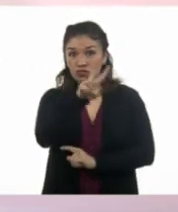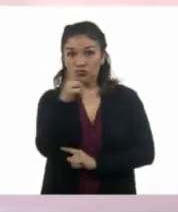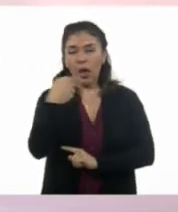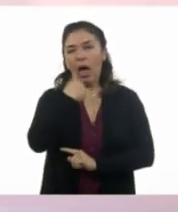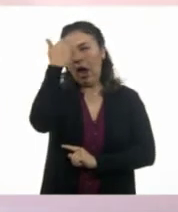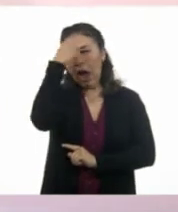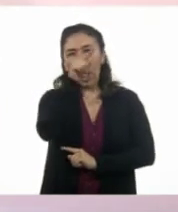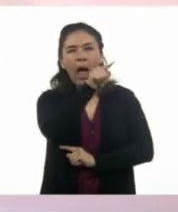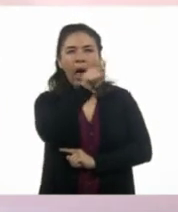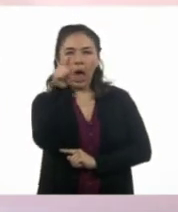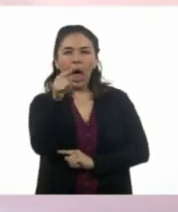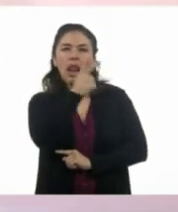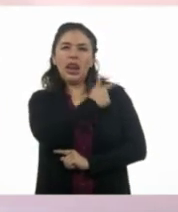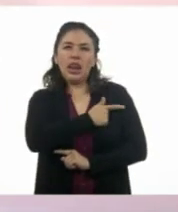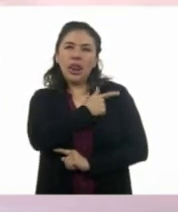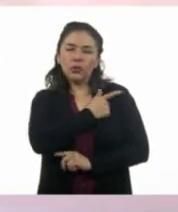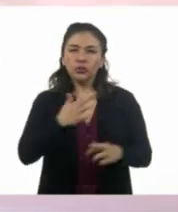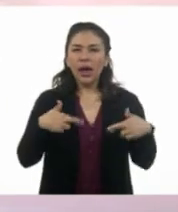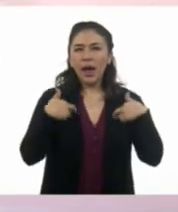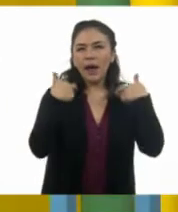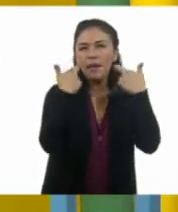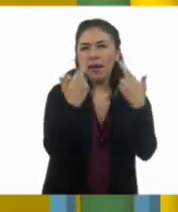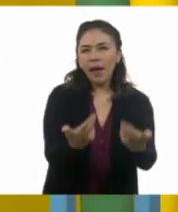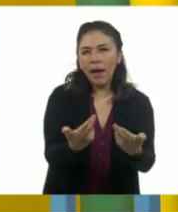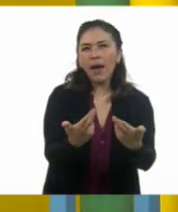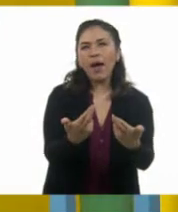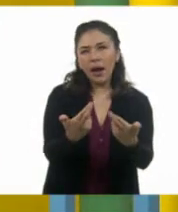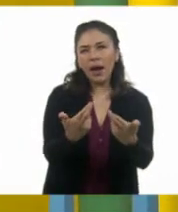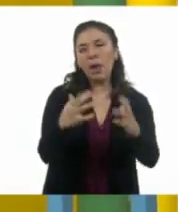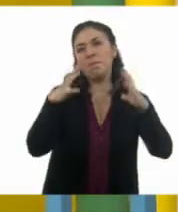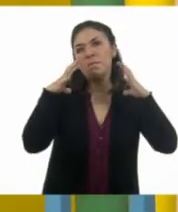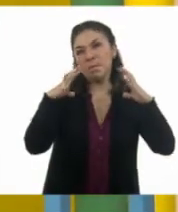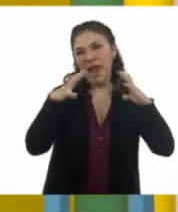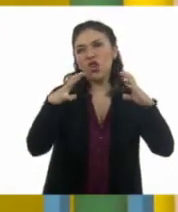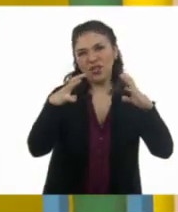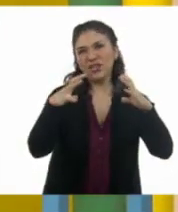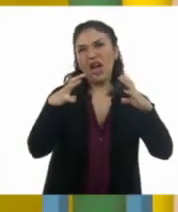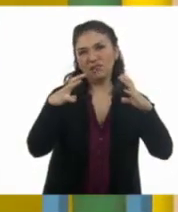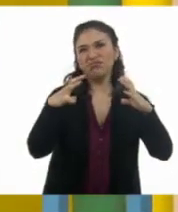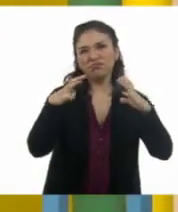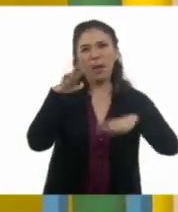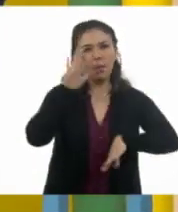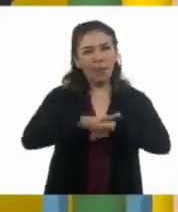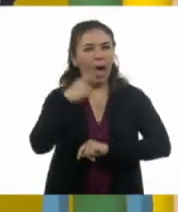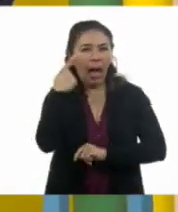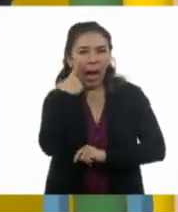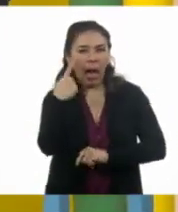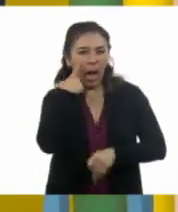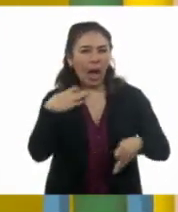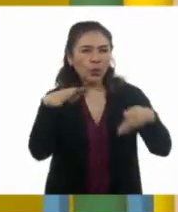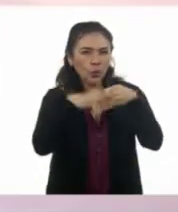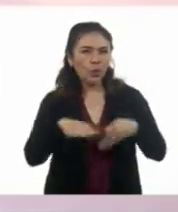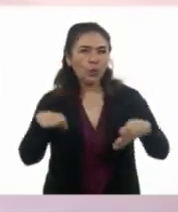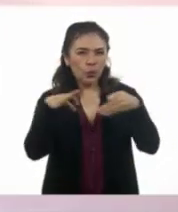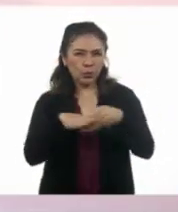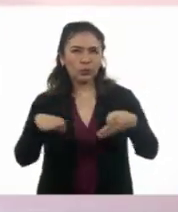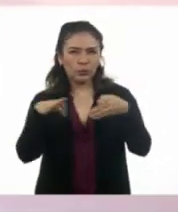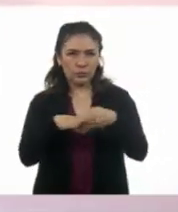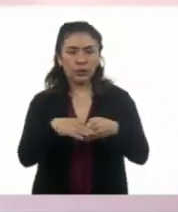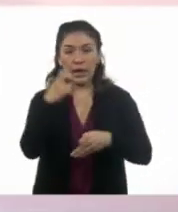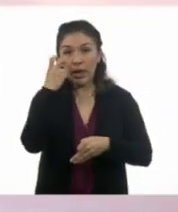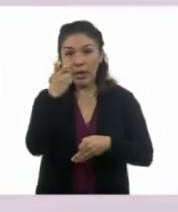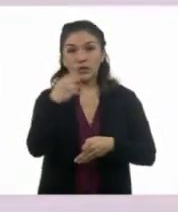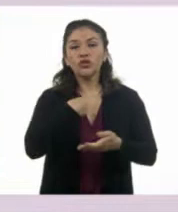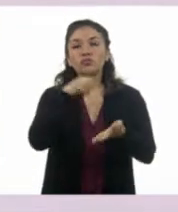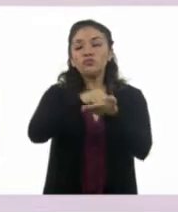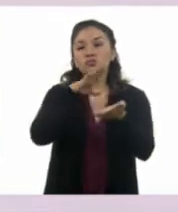Dios sabría, ah, entonces a Eris le gusta que le regale. Yo creo que una pelota grande es el que es el constante. Así es. Entonces, aquí